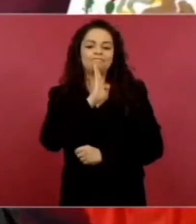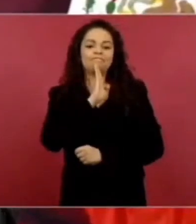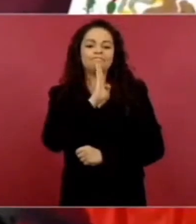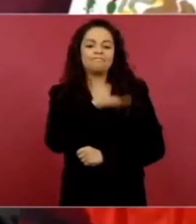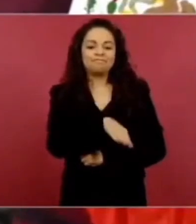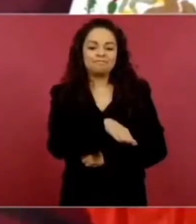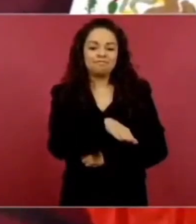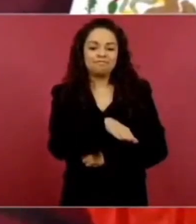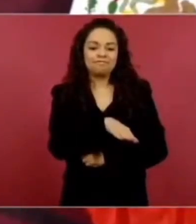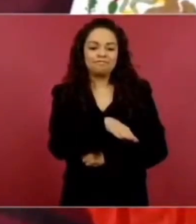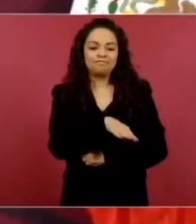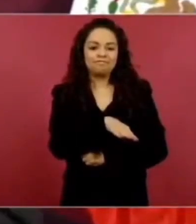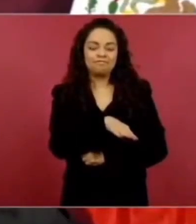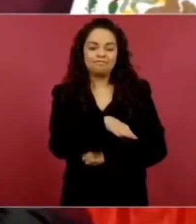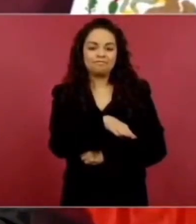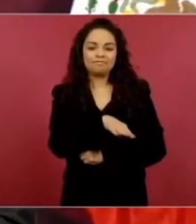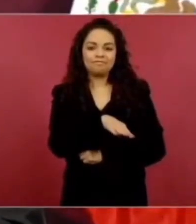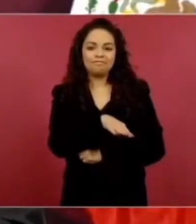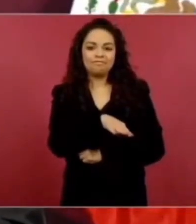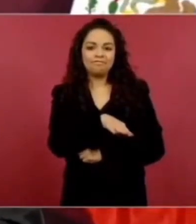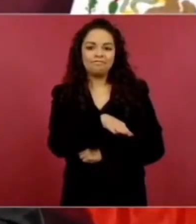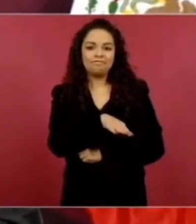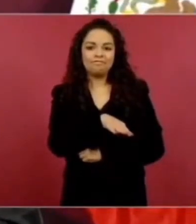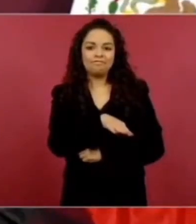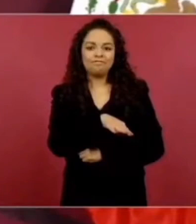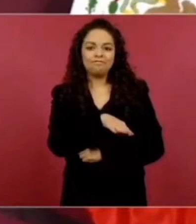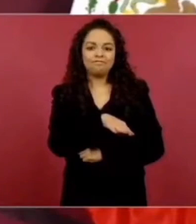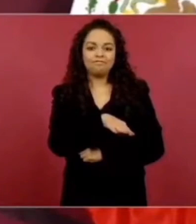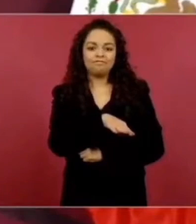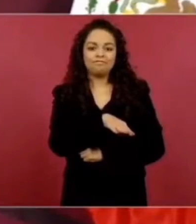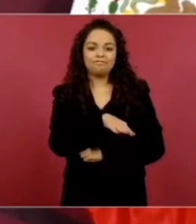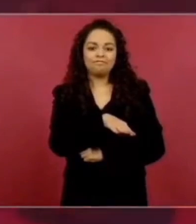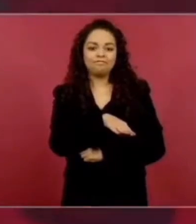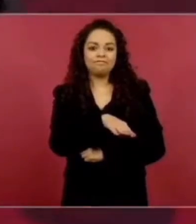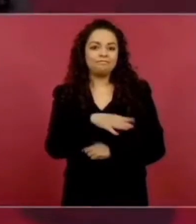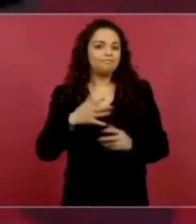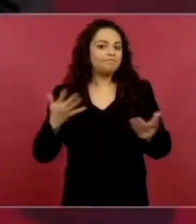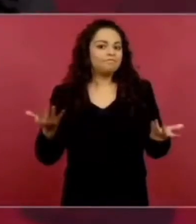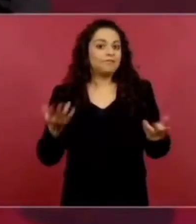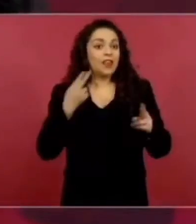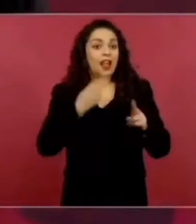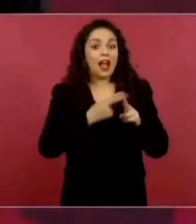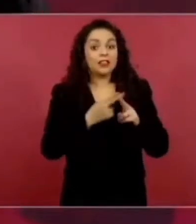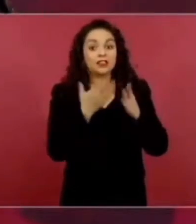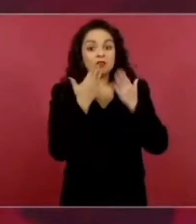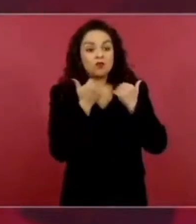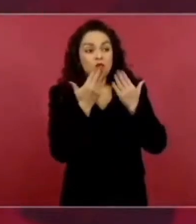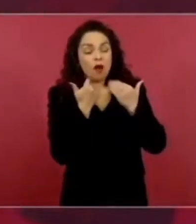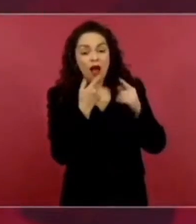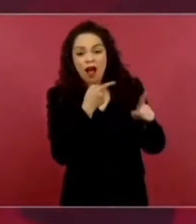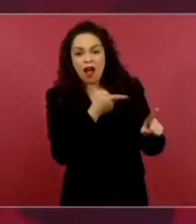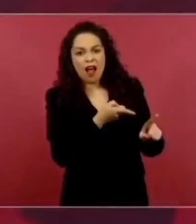Y que incluso no había. Tú me dices, a ver, allá